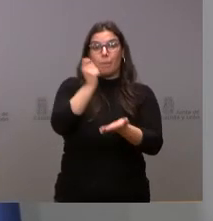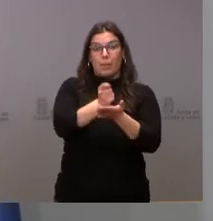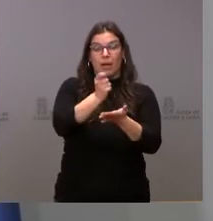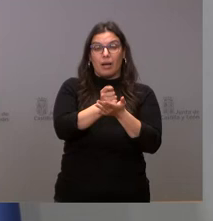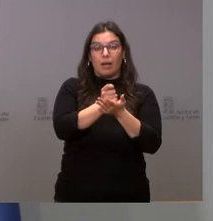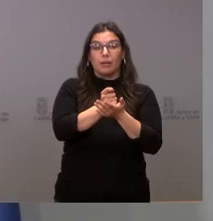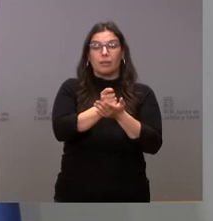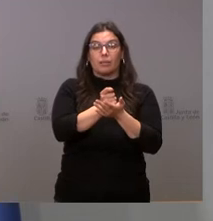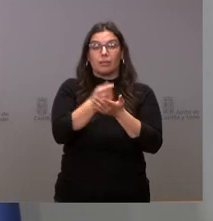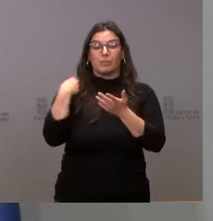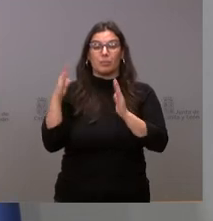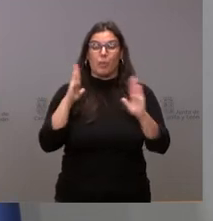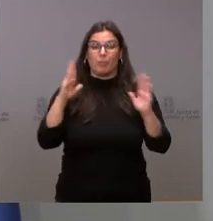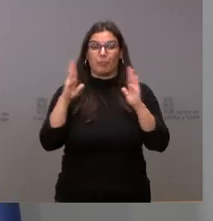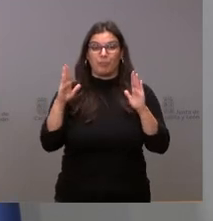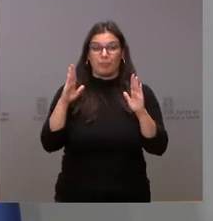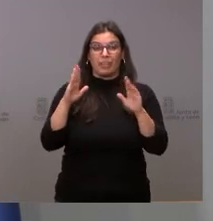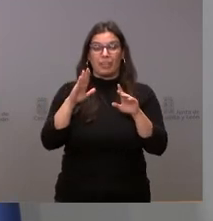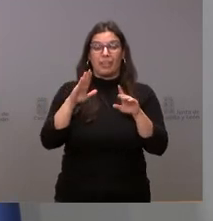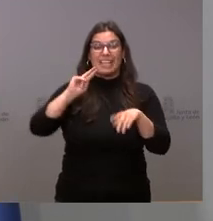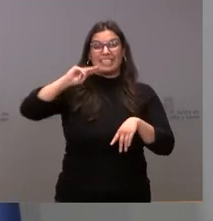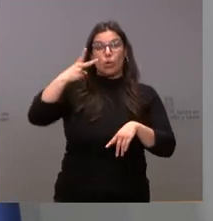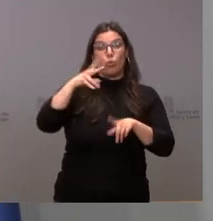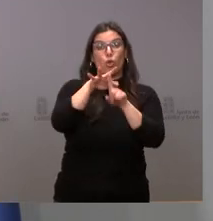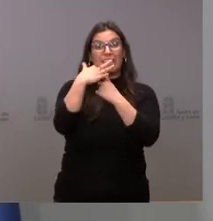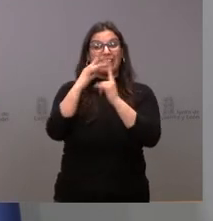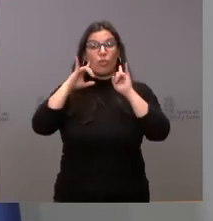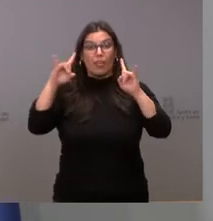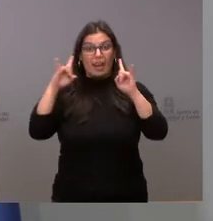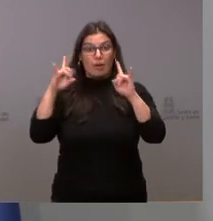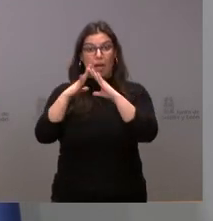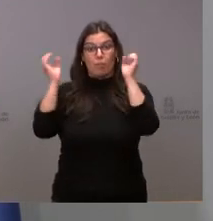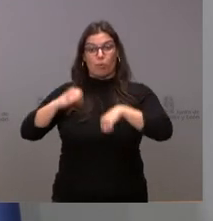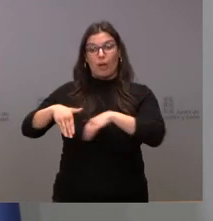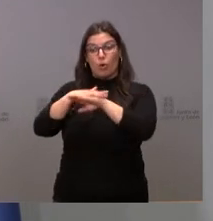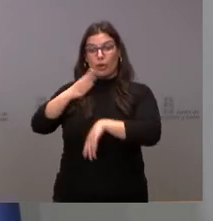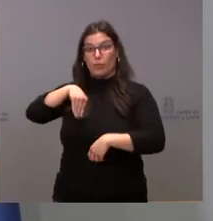inconstitucionalidad declarada en relación con el segundo estado de alarma aprobado por el Gobierno de España.